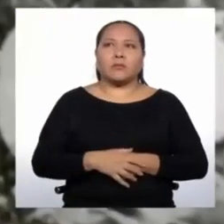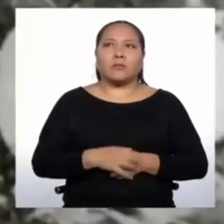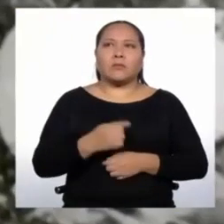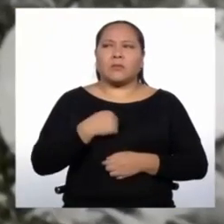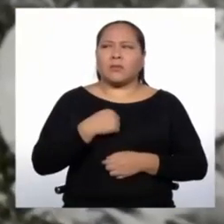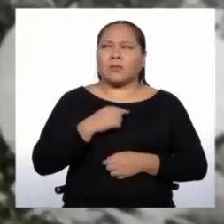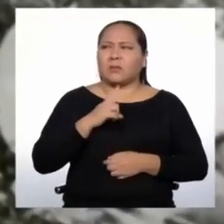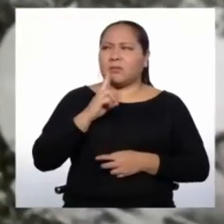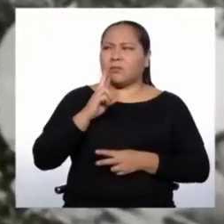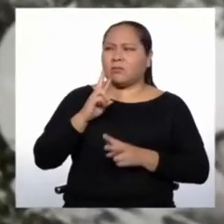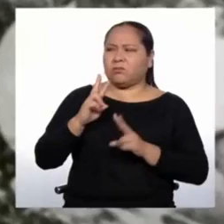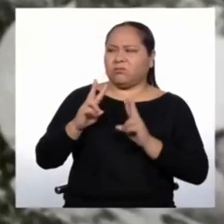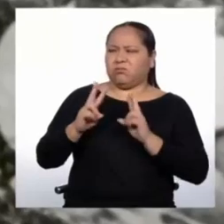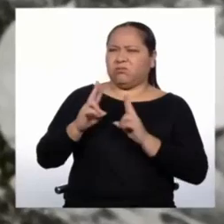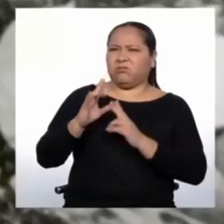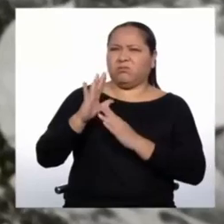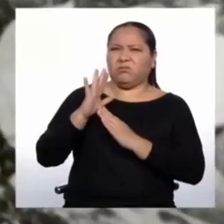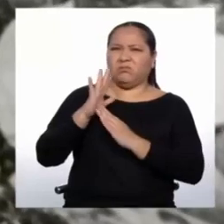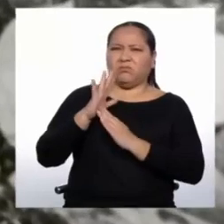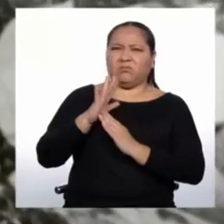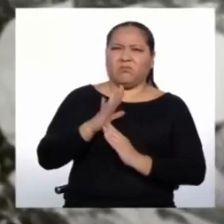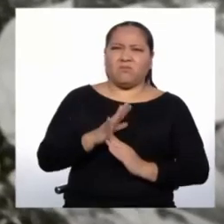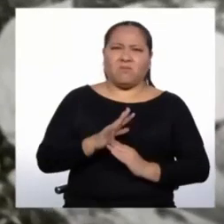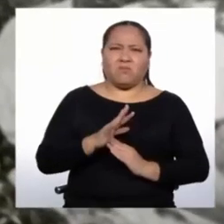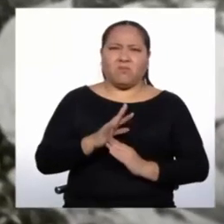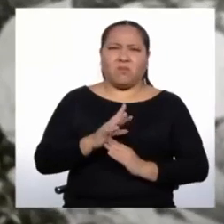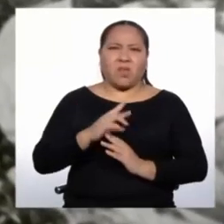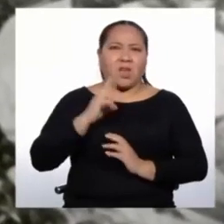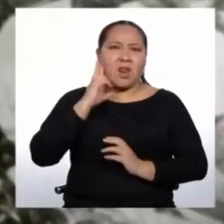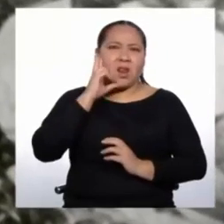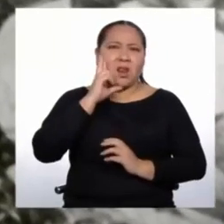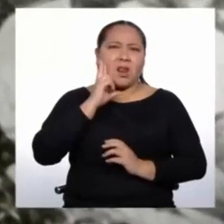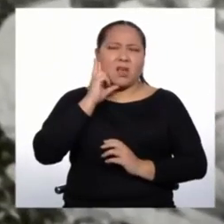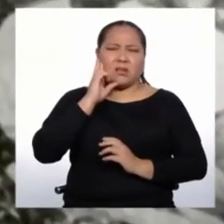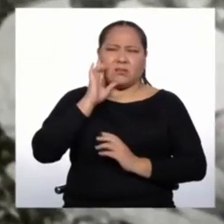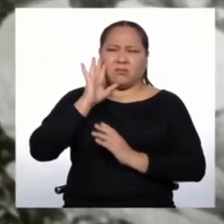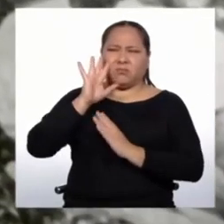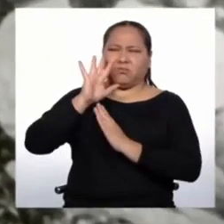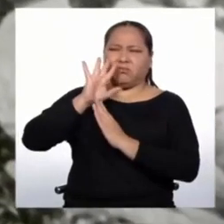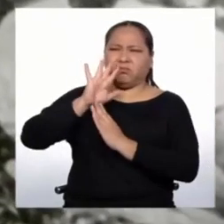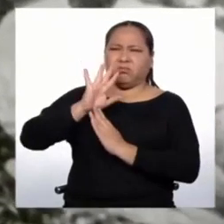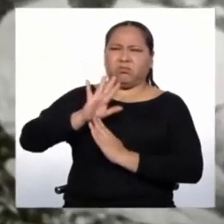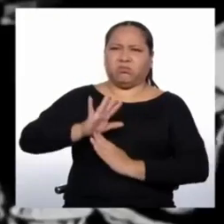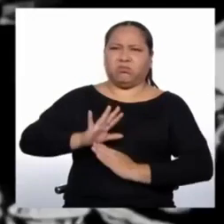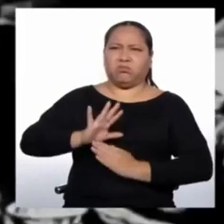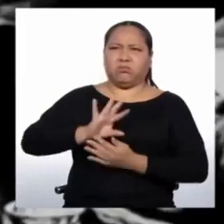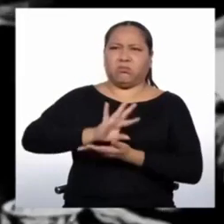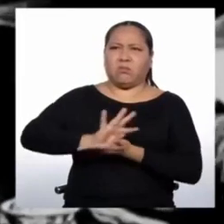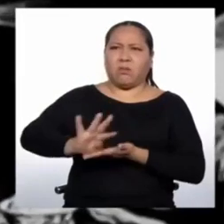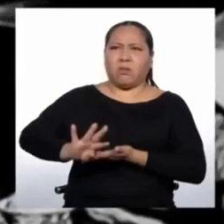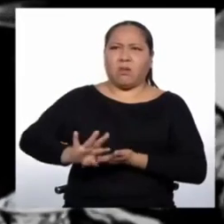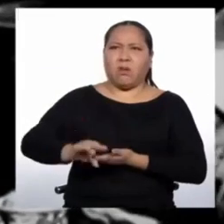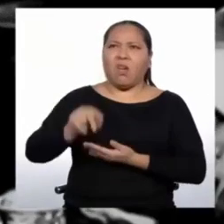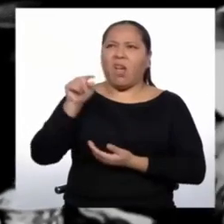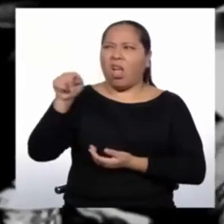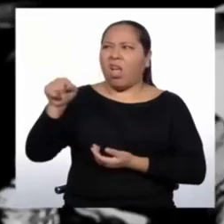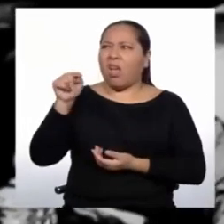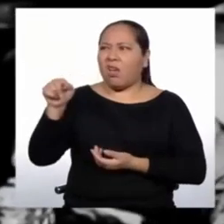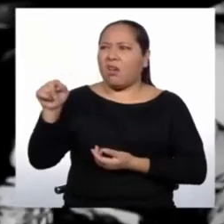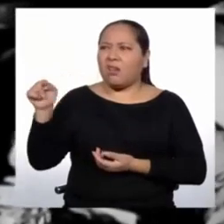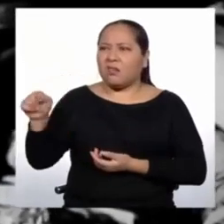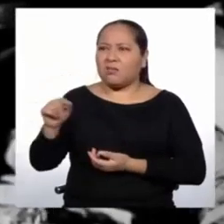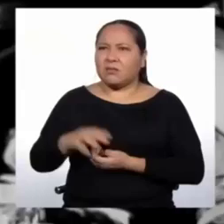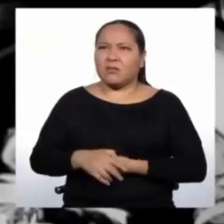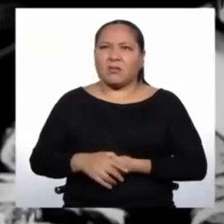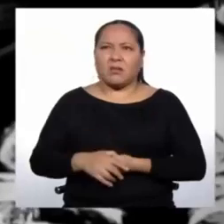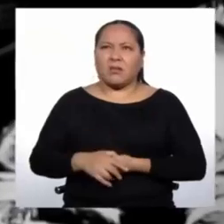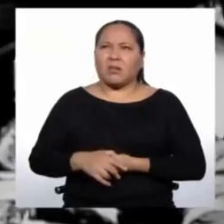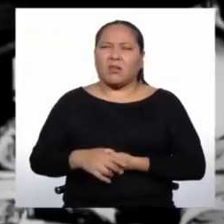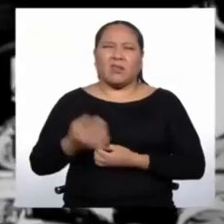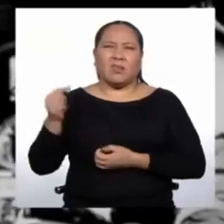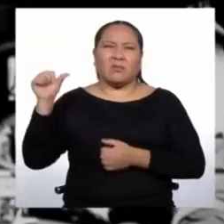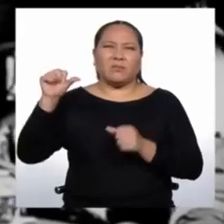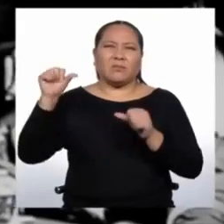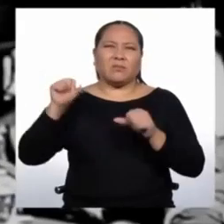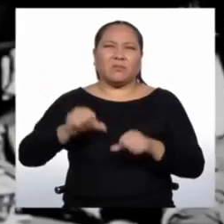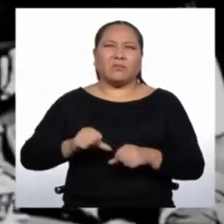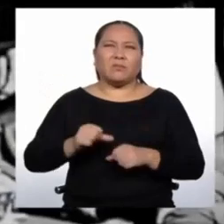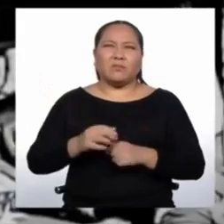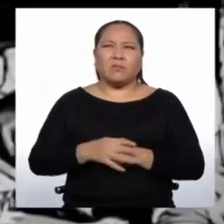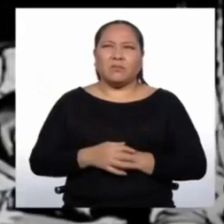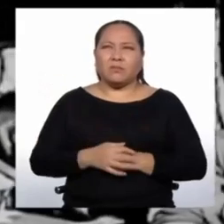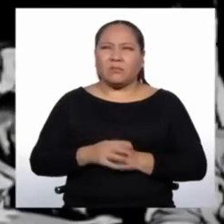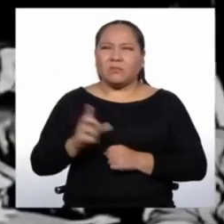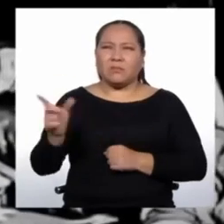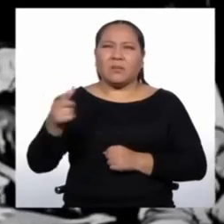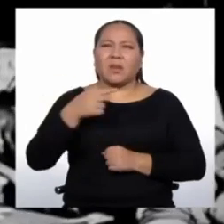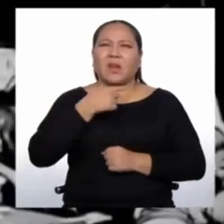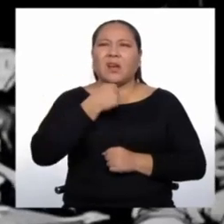xenofobia, de racismo, podríamos decir, acusando a los chinos de ser viciosos, por ejemplo, ser muy dados